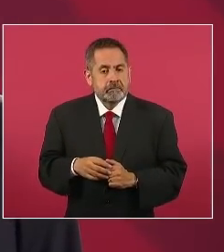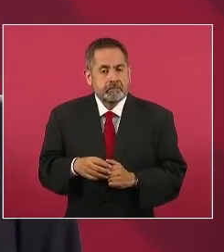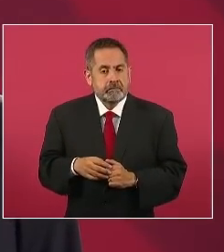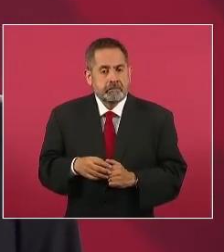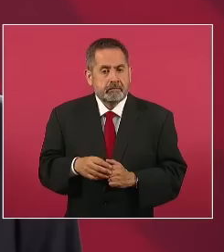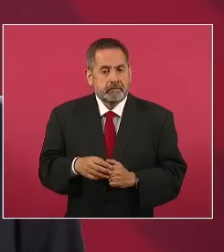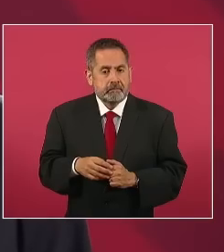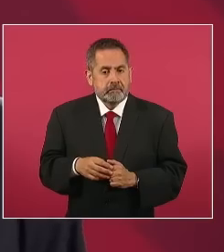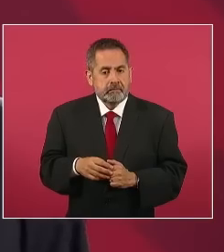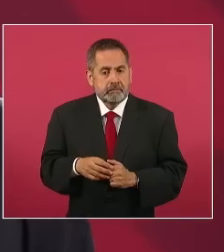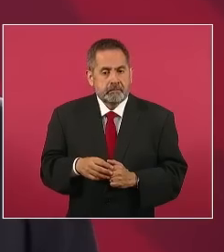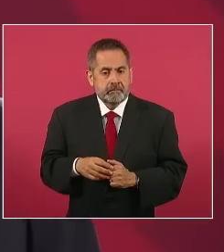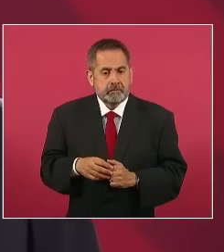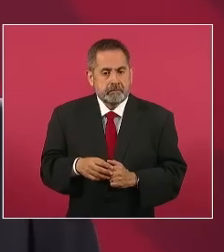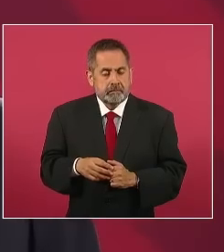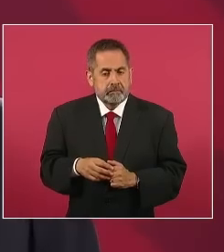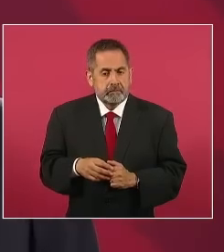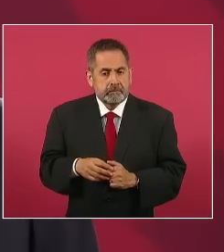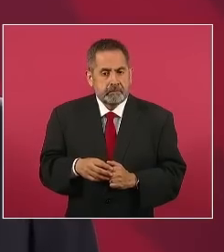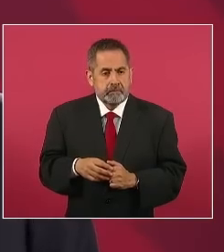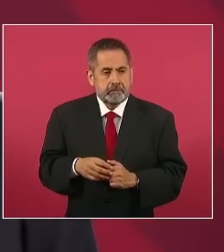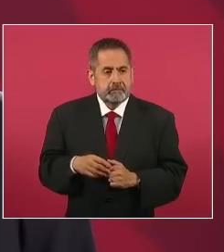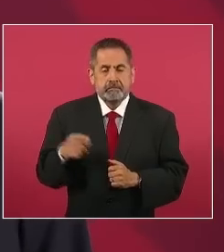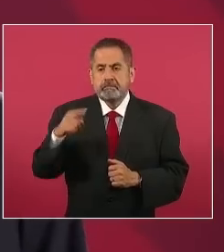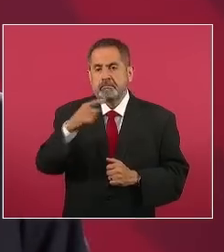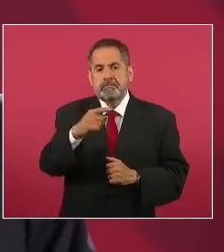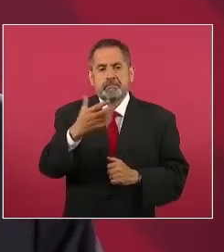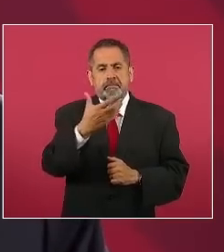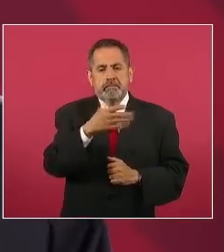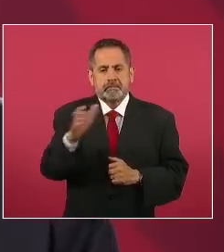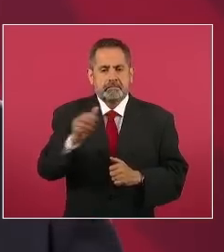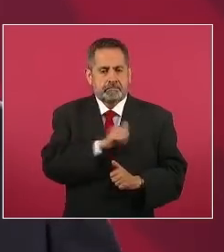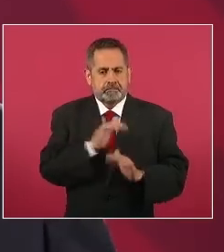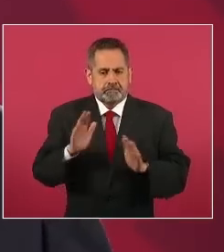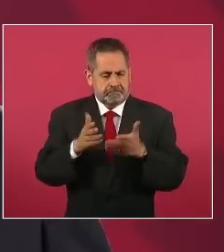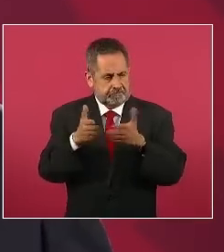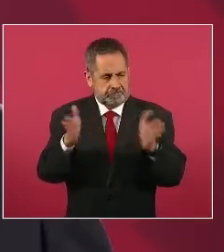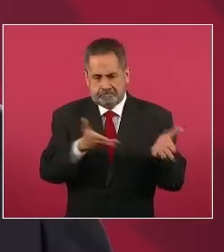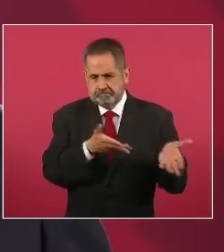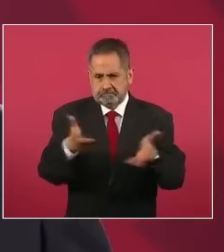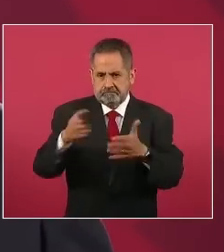oye imbécil te mataron algún familiar